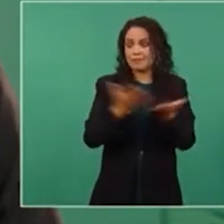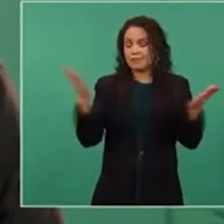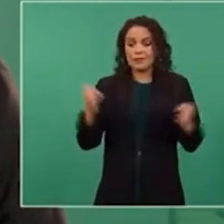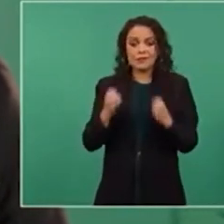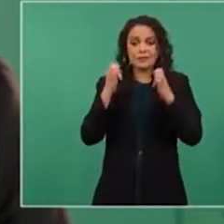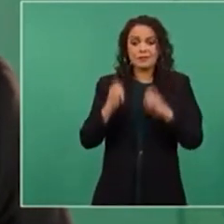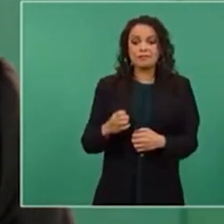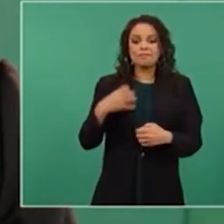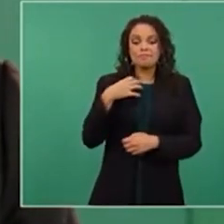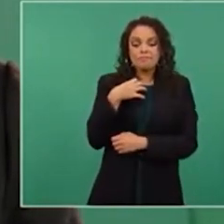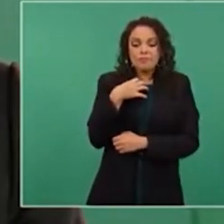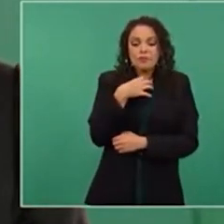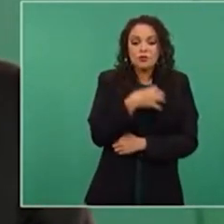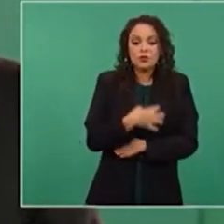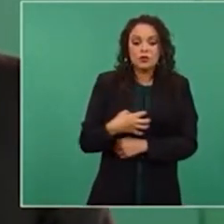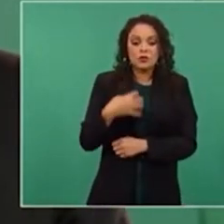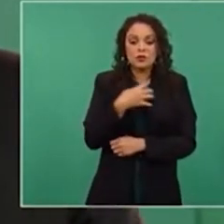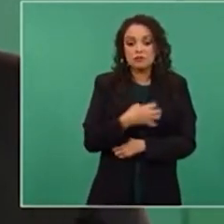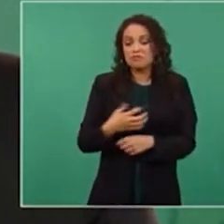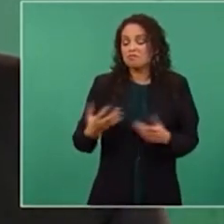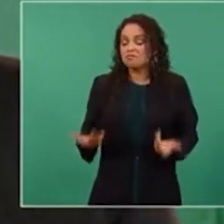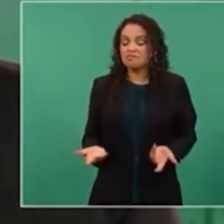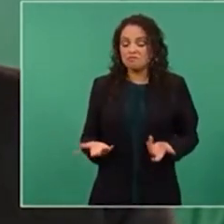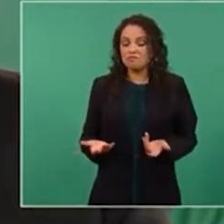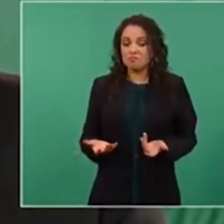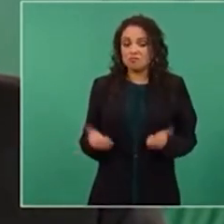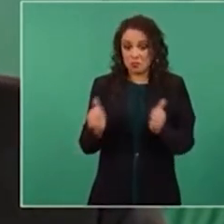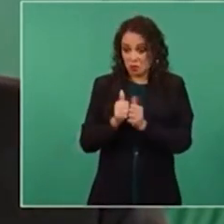es muy fraterna,